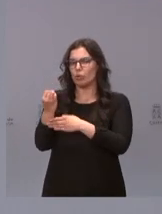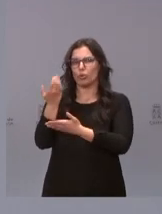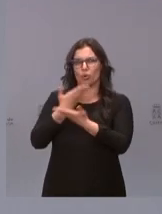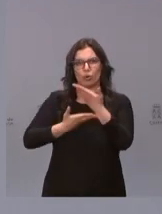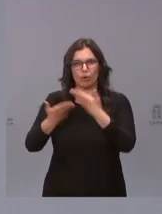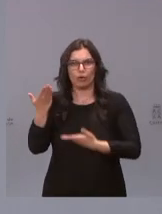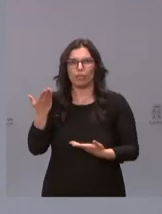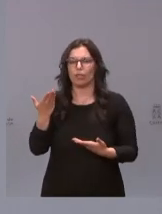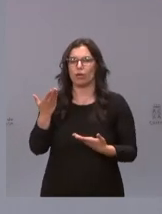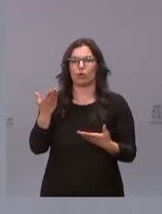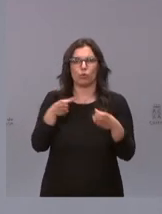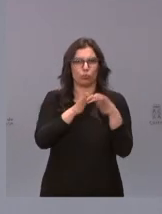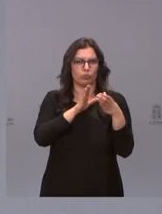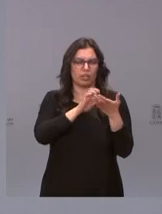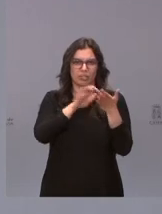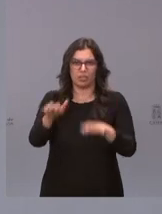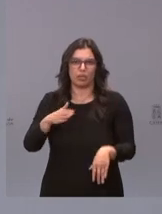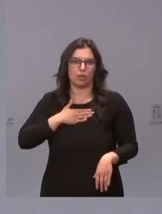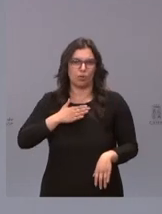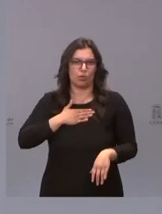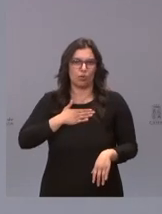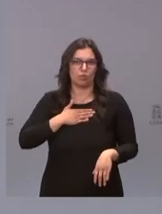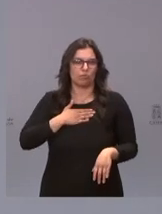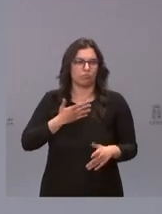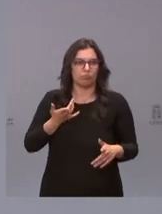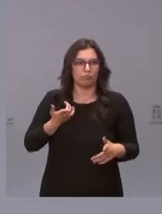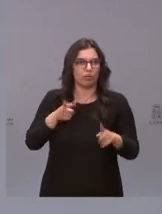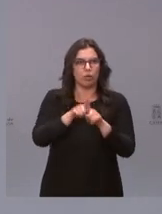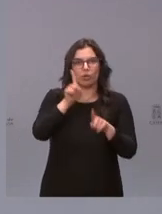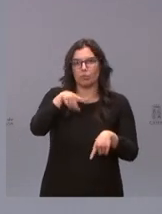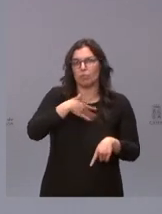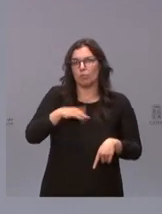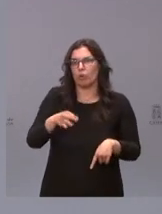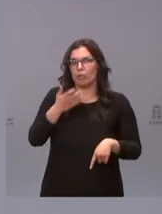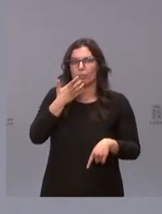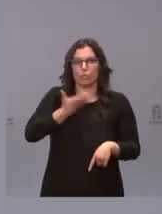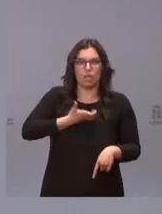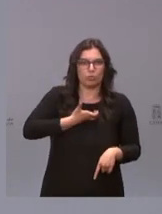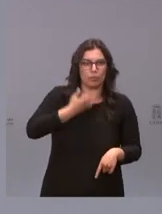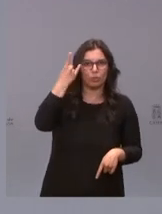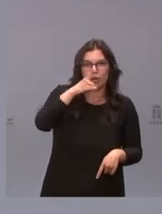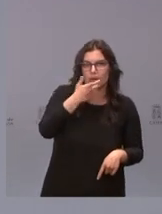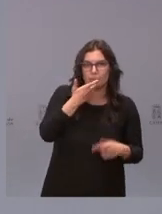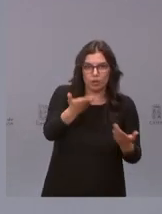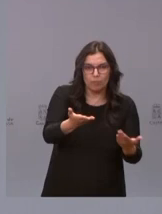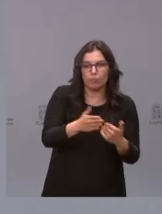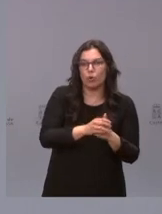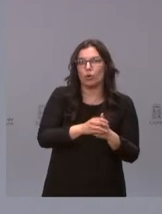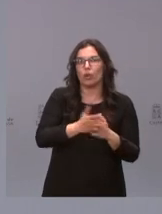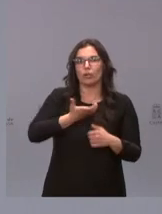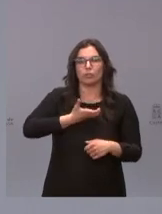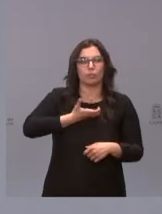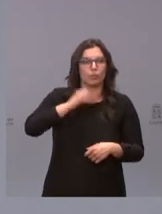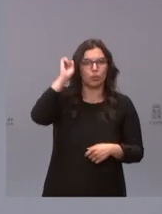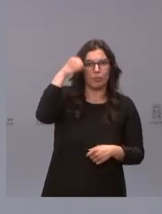de la Junta de Castilla y León como podrán tener el apoyo pues del Ayuntamiento de Salamanca o de Villamayor y